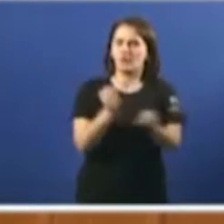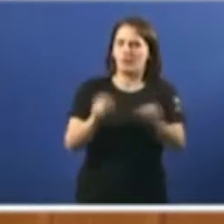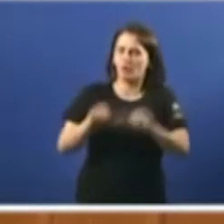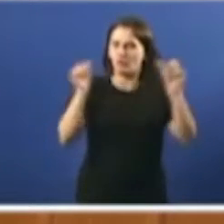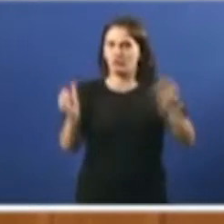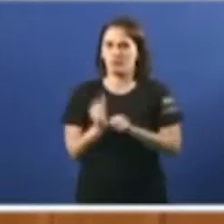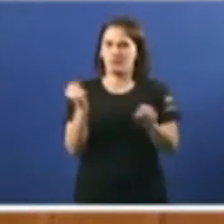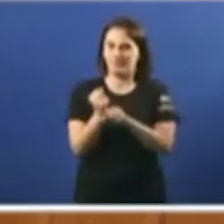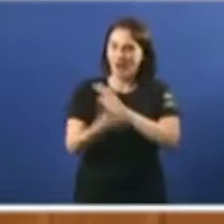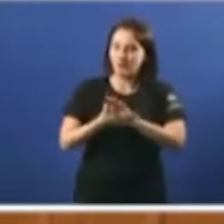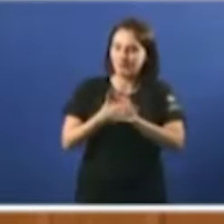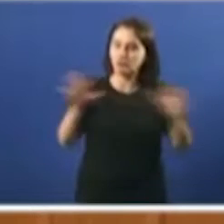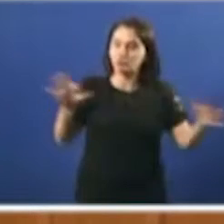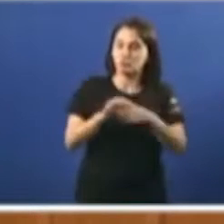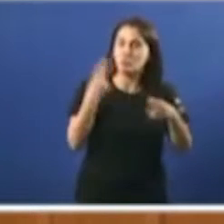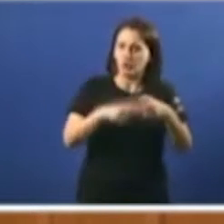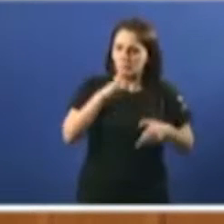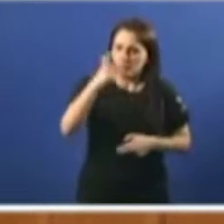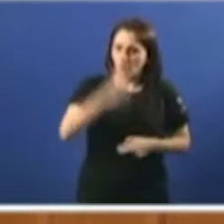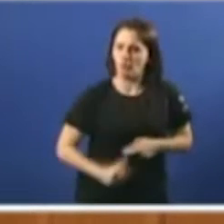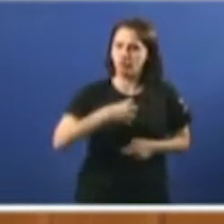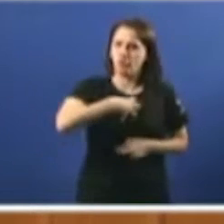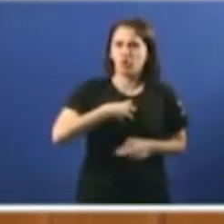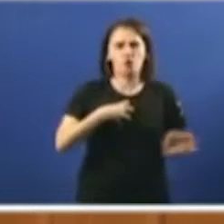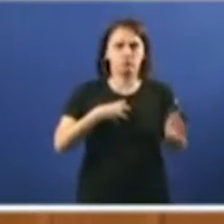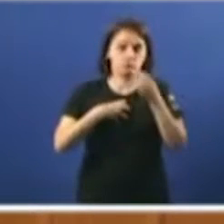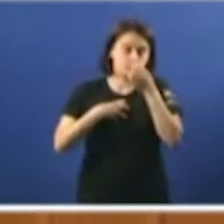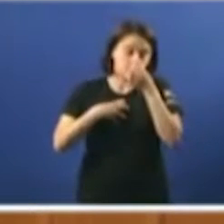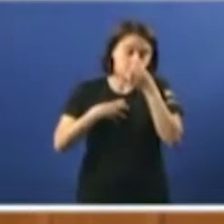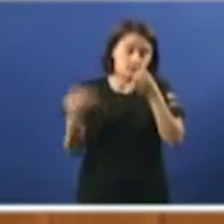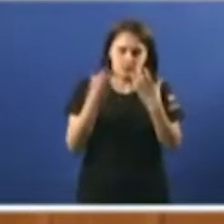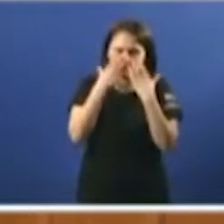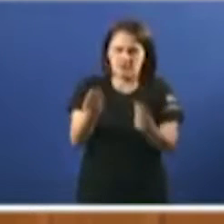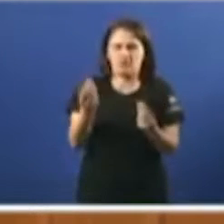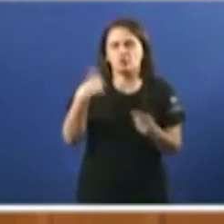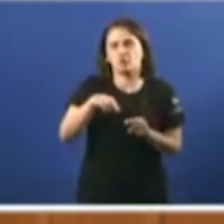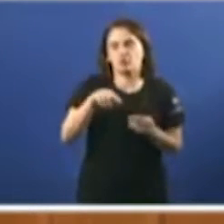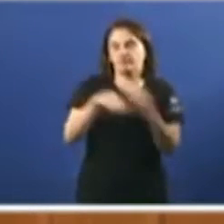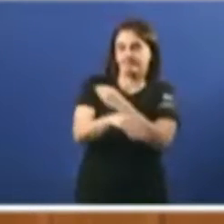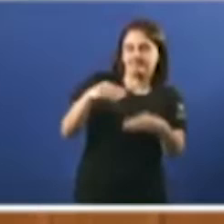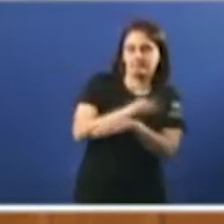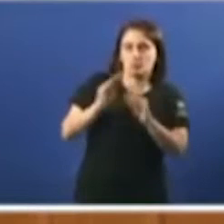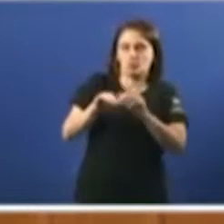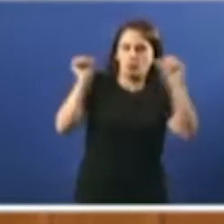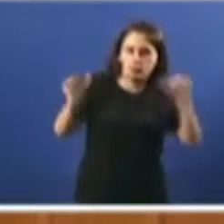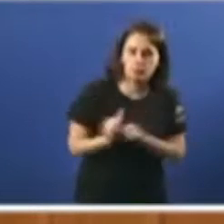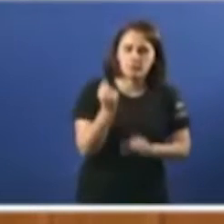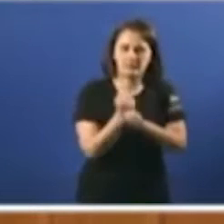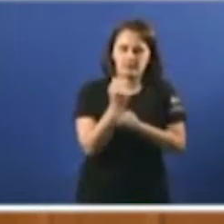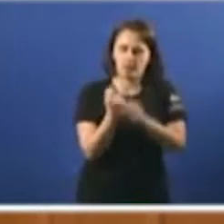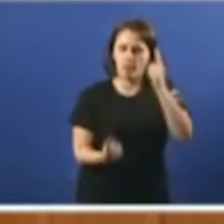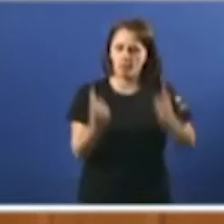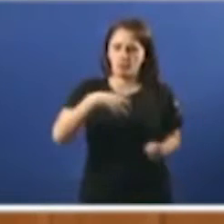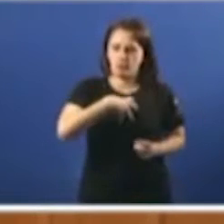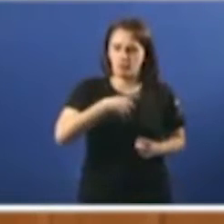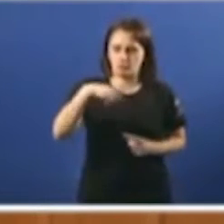política efectivamente, porque é a nosa función. E porque ten que entendelo, temos discrepancias legítimas co desempeño de algúnas das súas funcions,